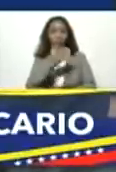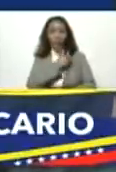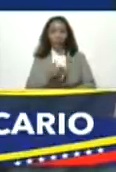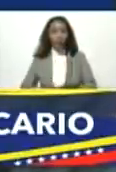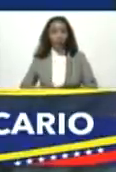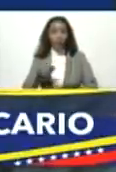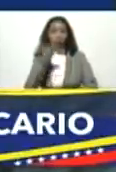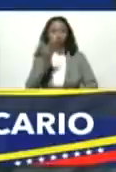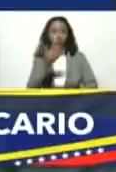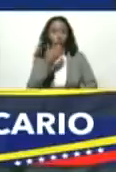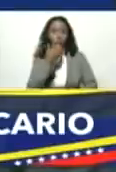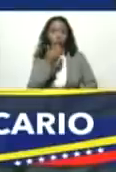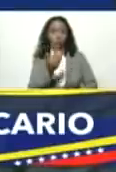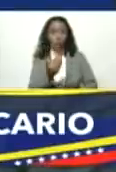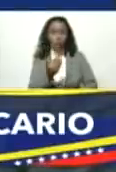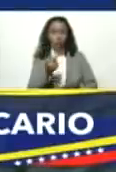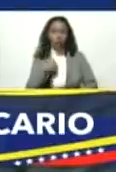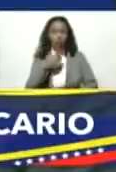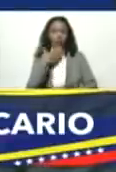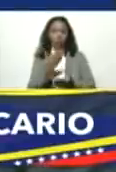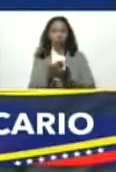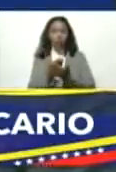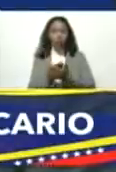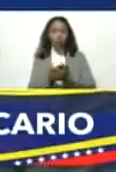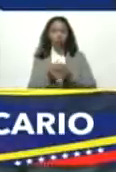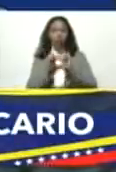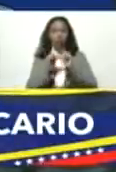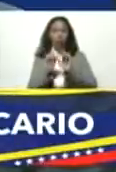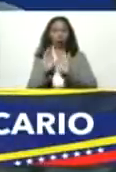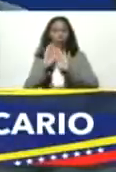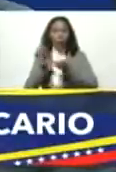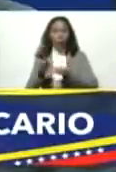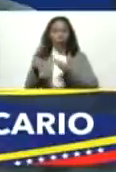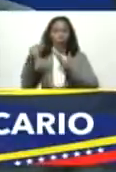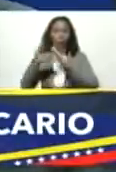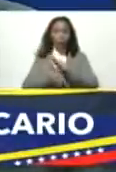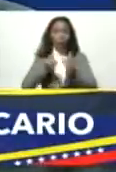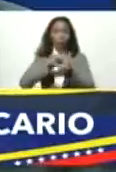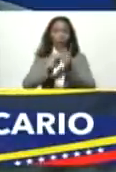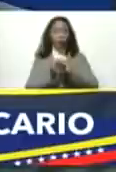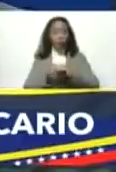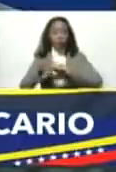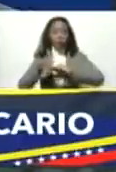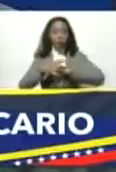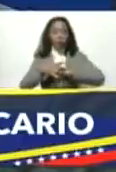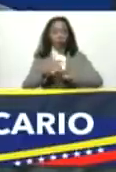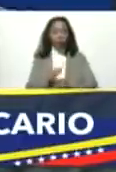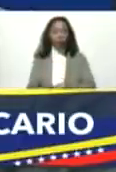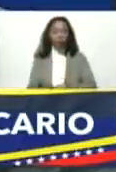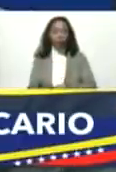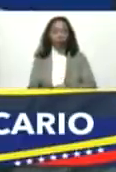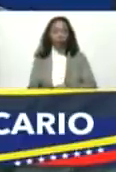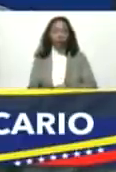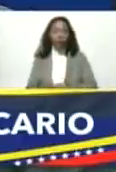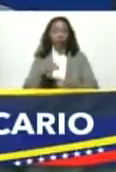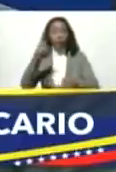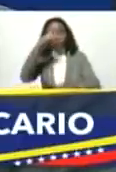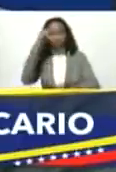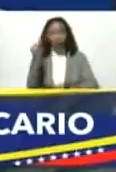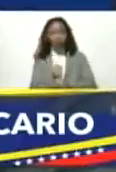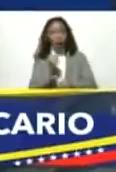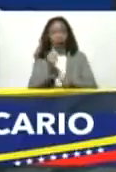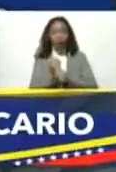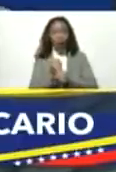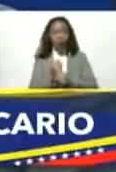su permiso le propongo que sigamos apoyando y profundizando los cambios tecnológicos la legislación novedosa